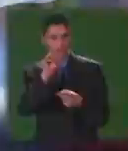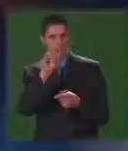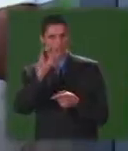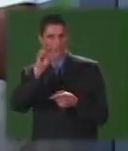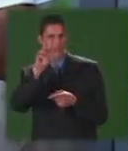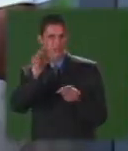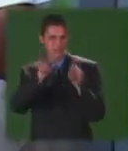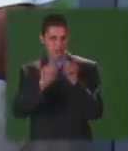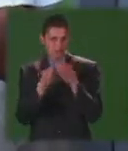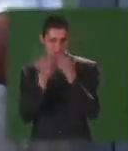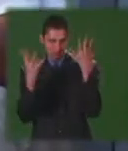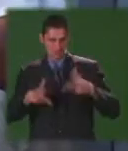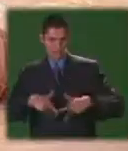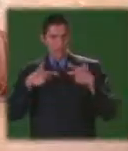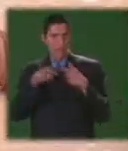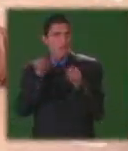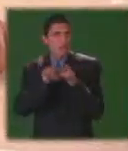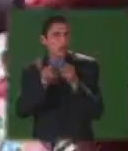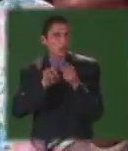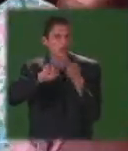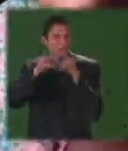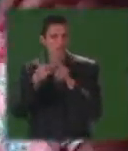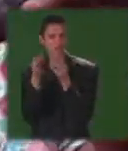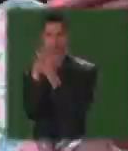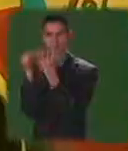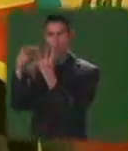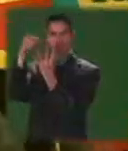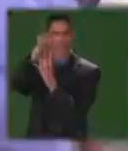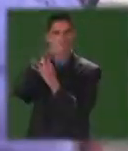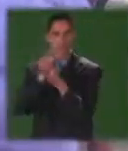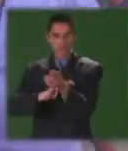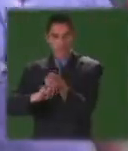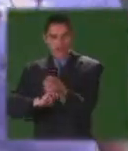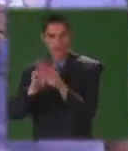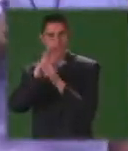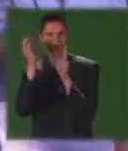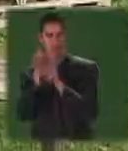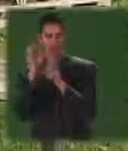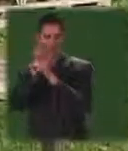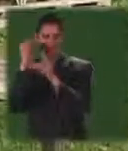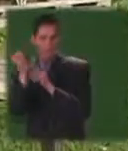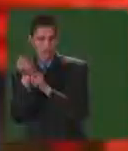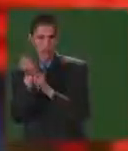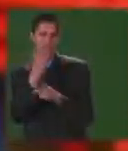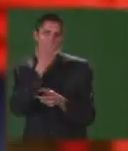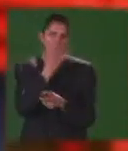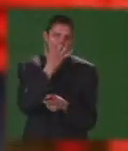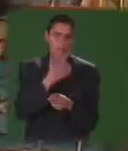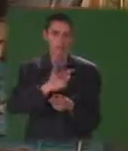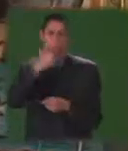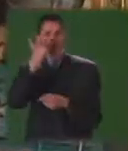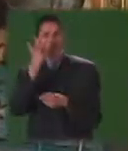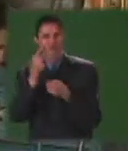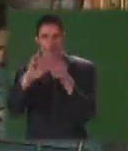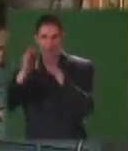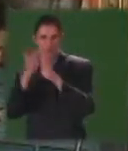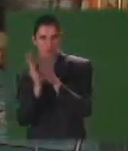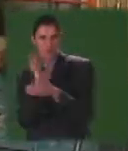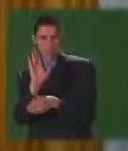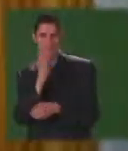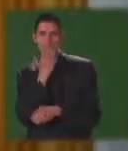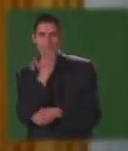se remite también a la diferencia étnica, racial, cultural y social. Negros, blancos, comunidades